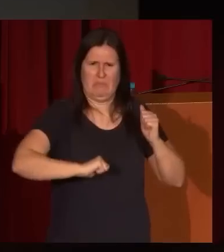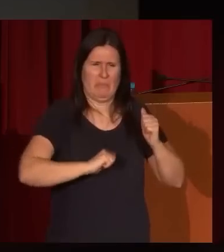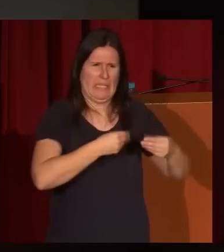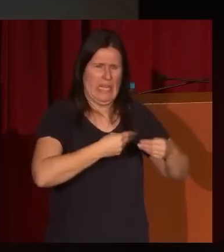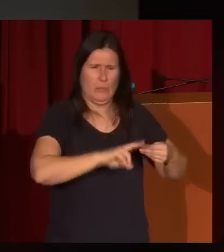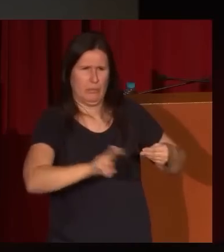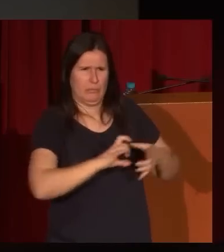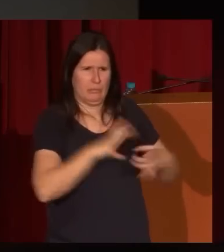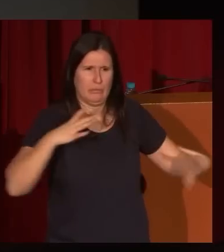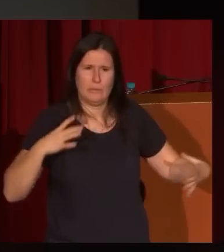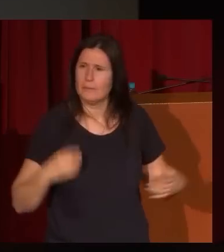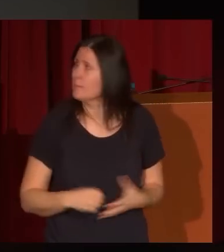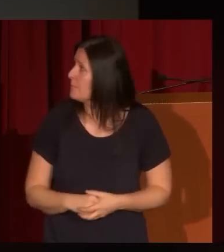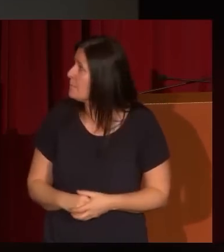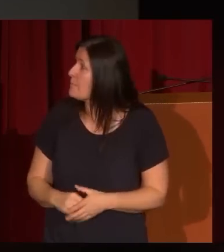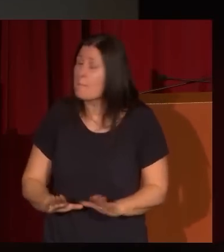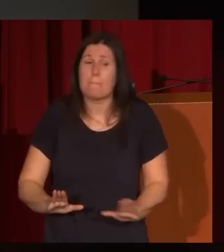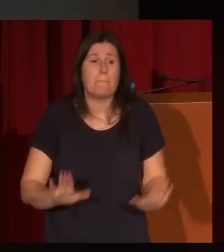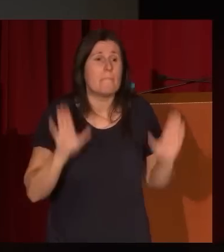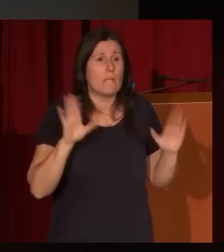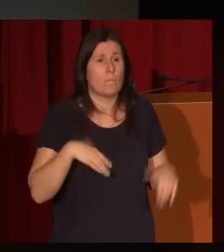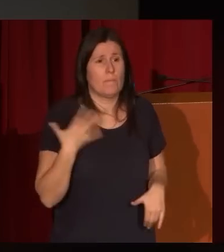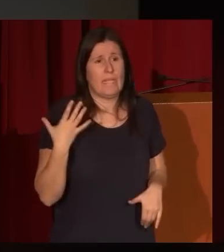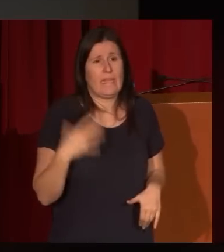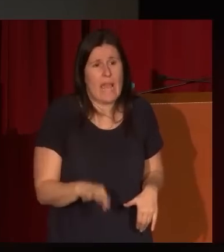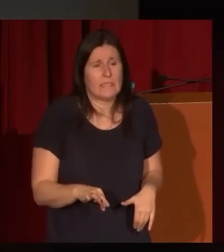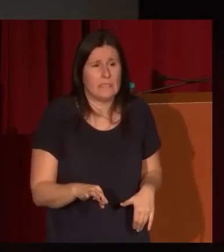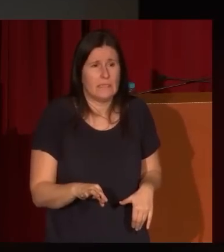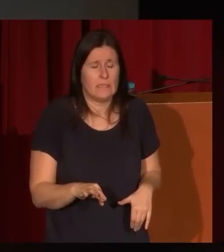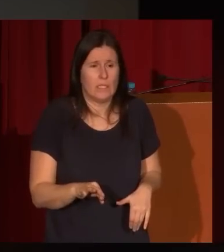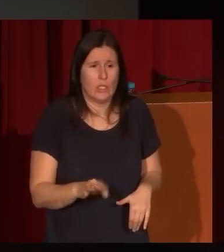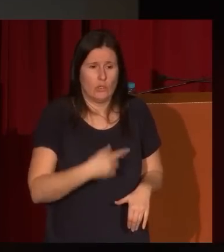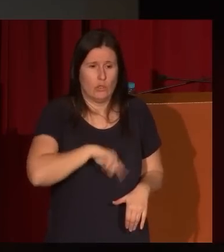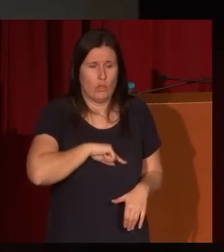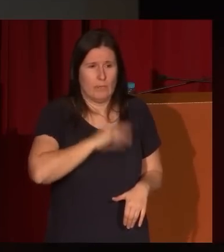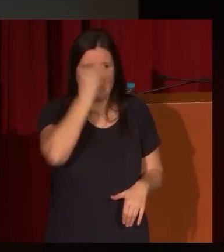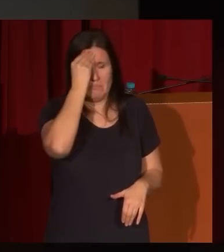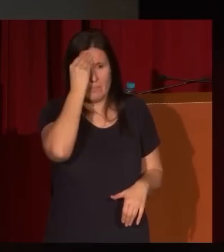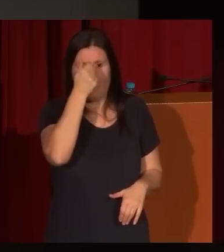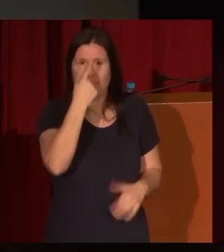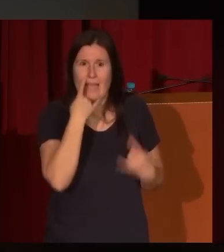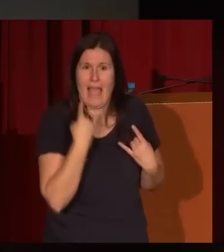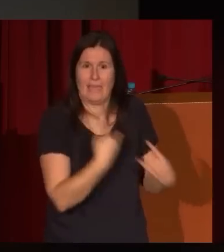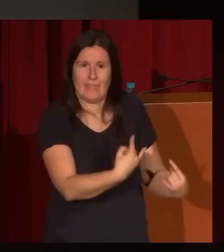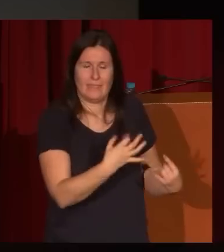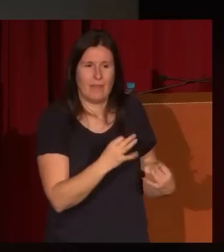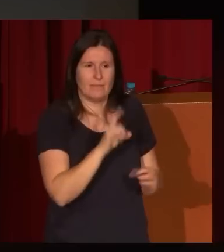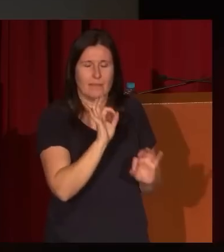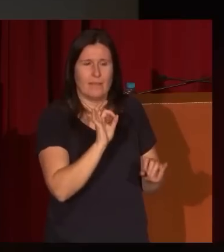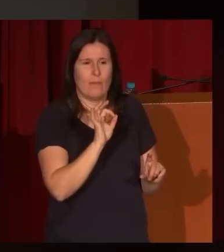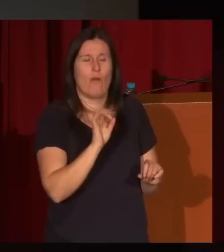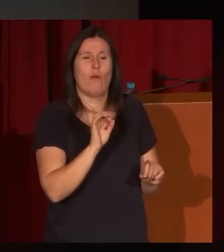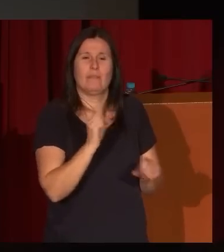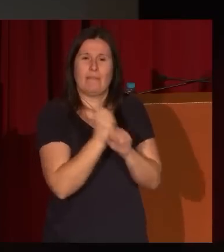igual pero quizá donde donde nos resulta más atractiva la figura de Lucas como